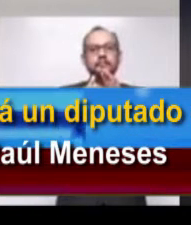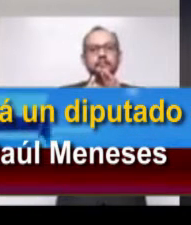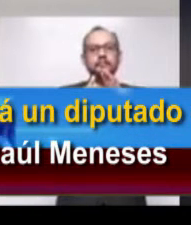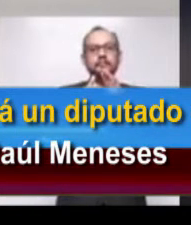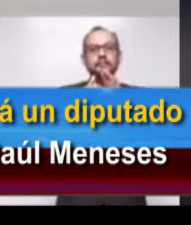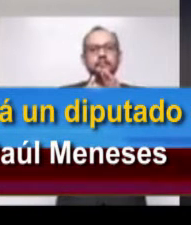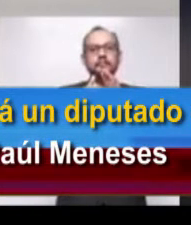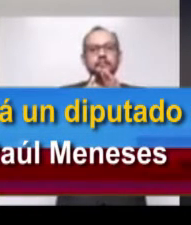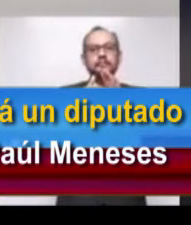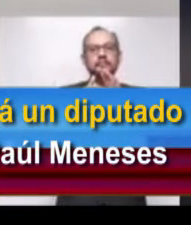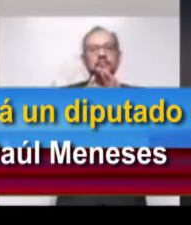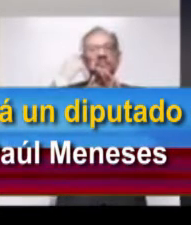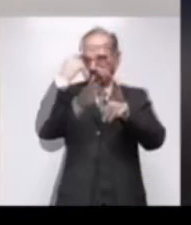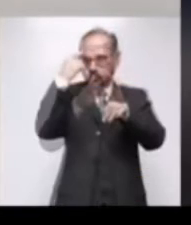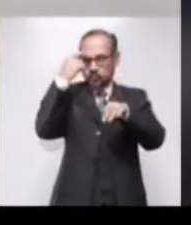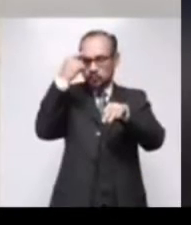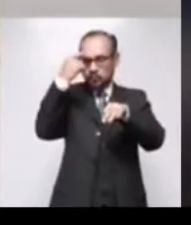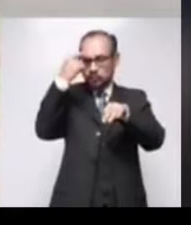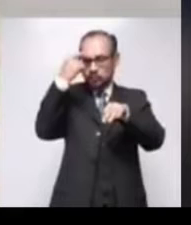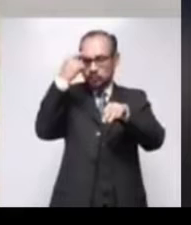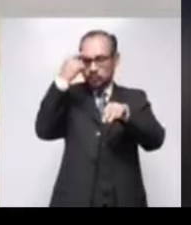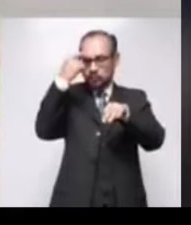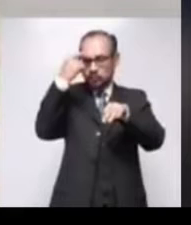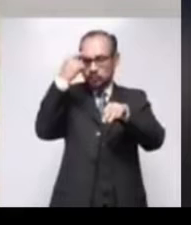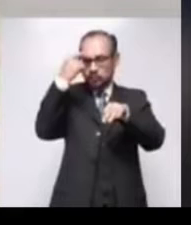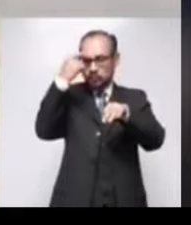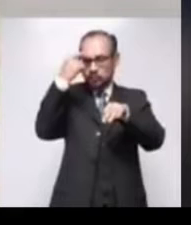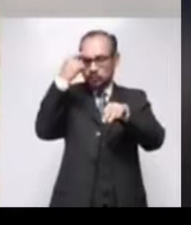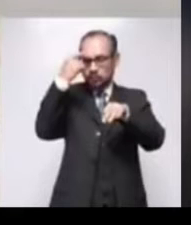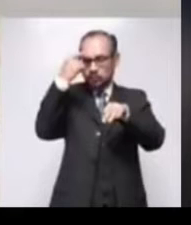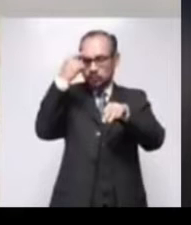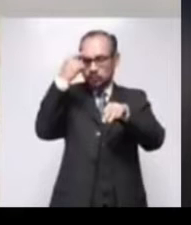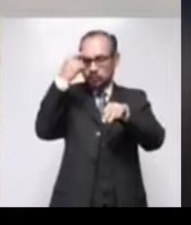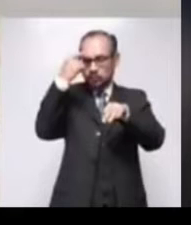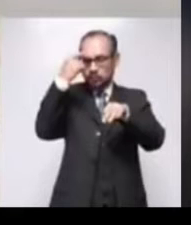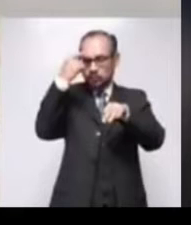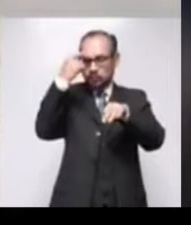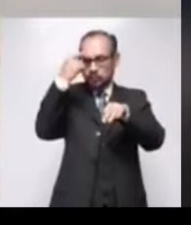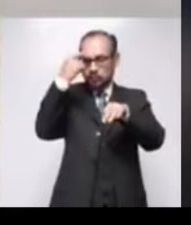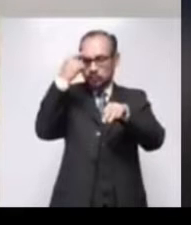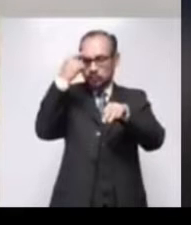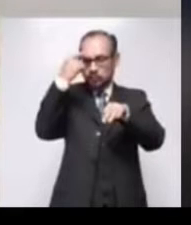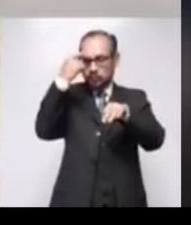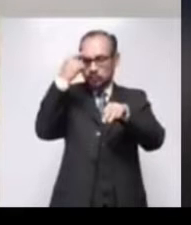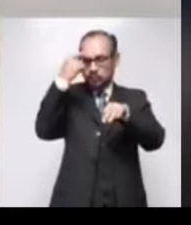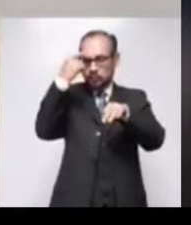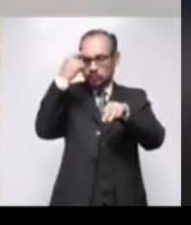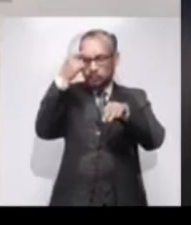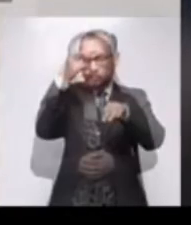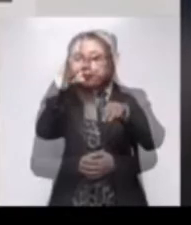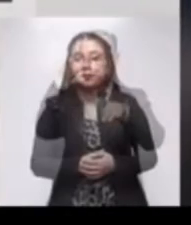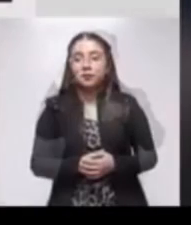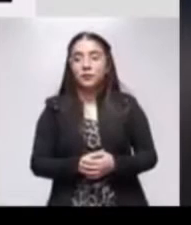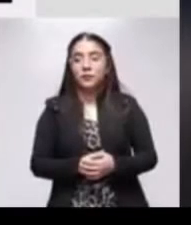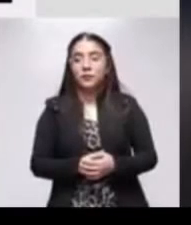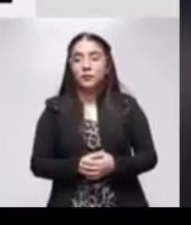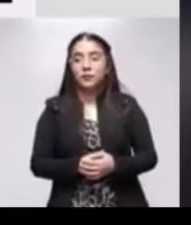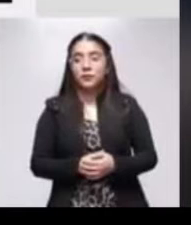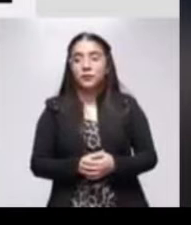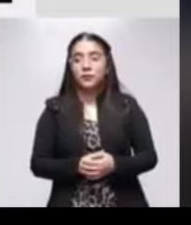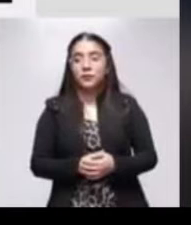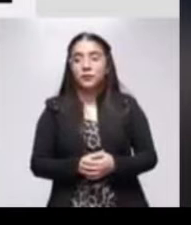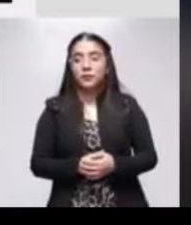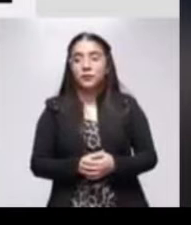en su triunfo electoral. Asimismo, la articulación de sus intervenciones fueron propuestas que la ciudadanía reclama y sus